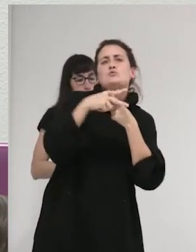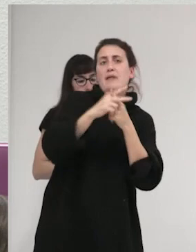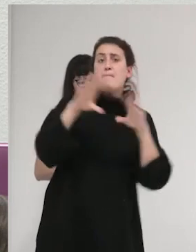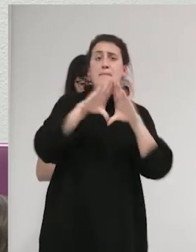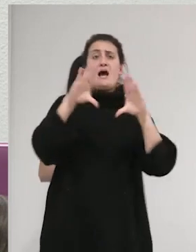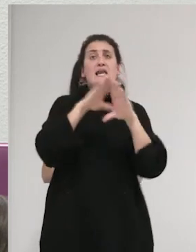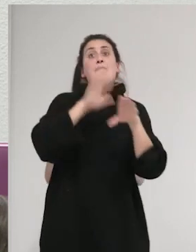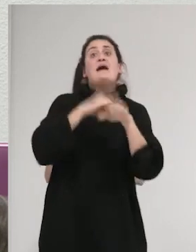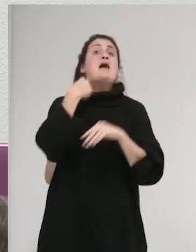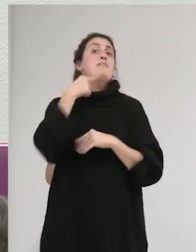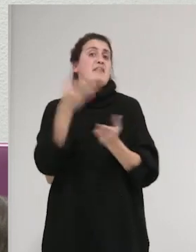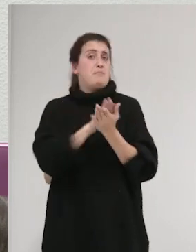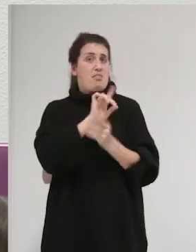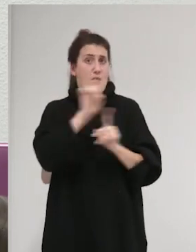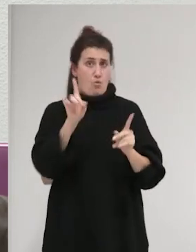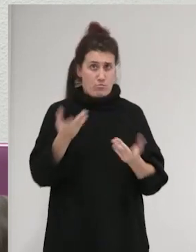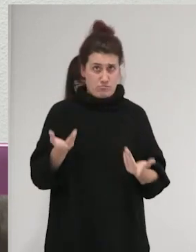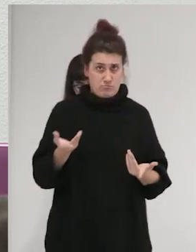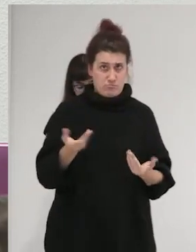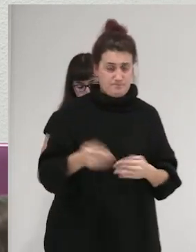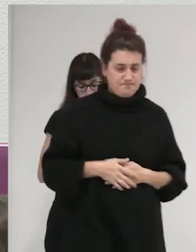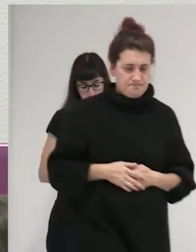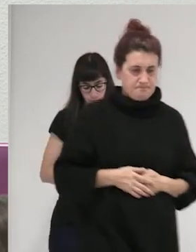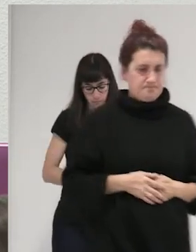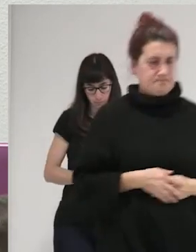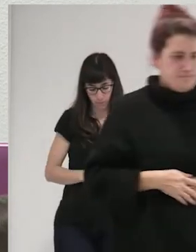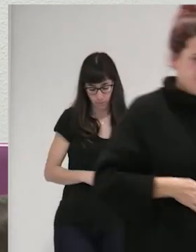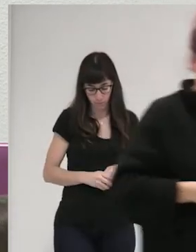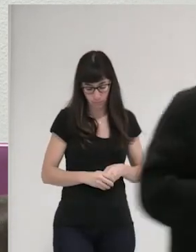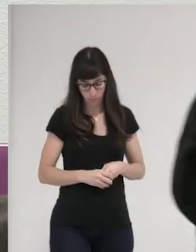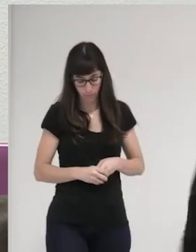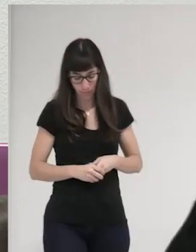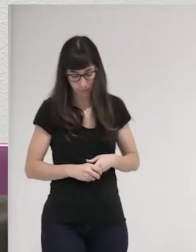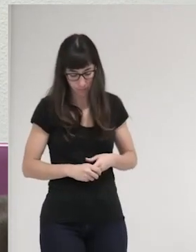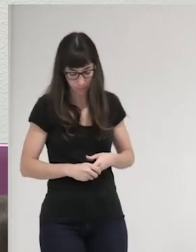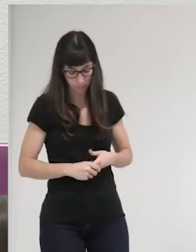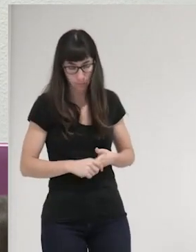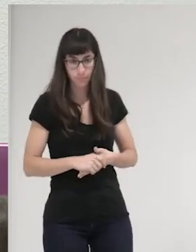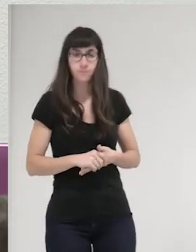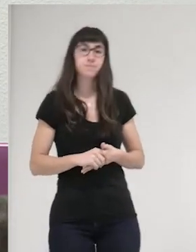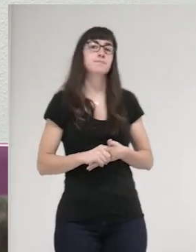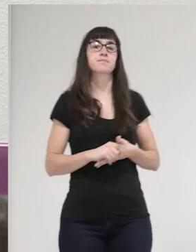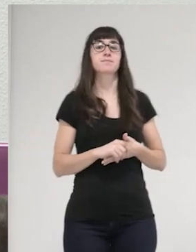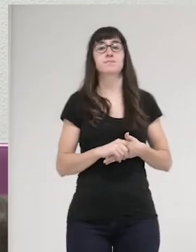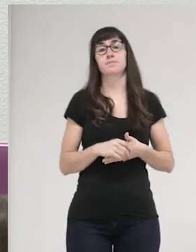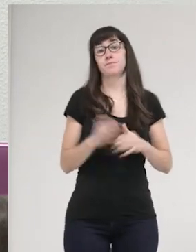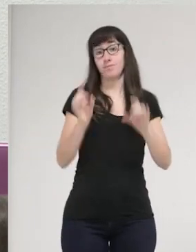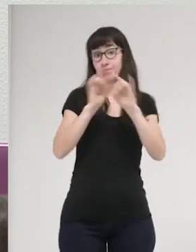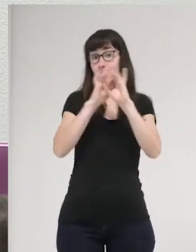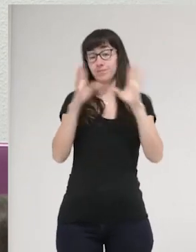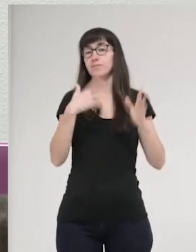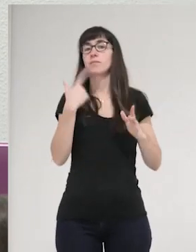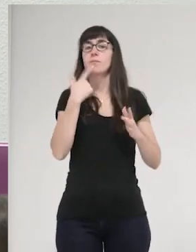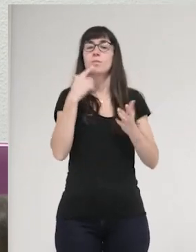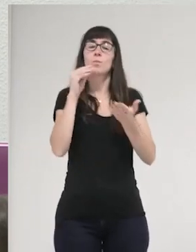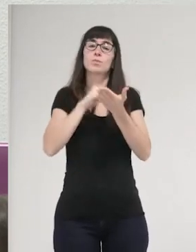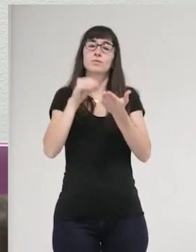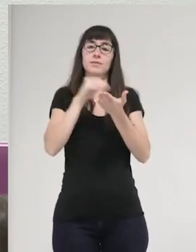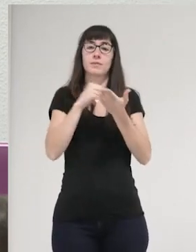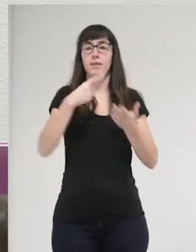vagina para no perder la vida. ¿Me explico? No sé si esto... Pero realmente, muchas veces, no solo es una cuestión